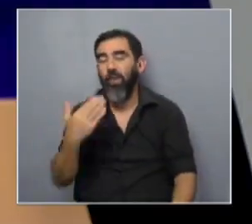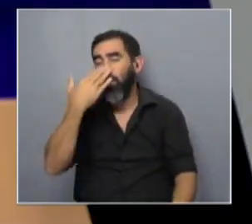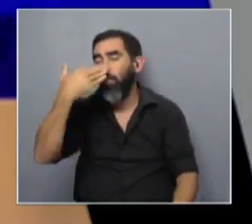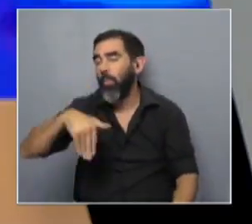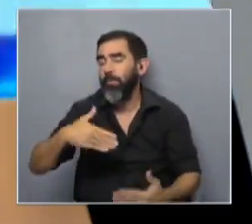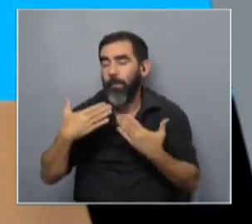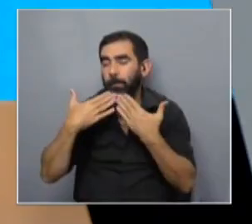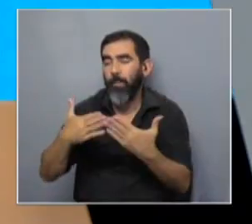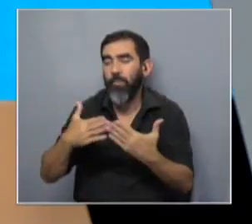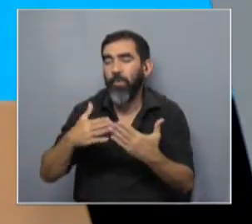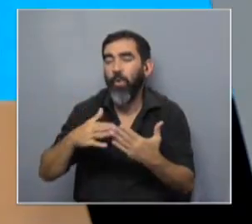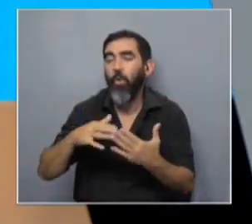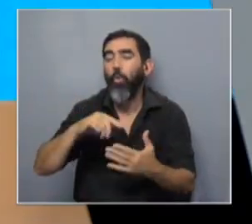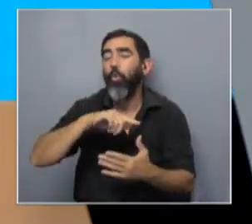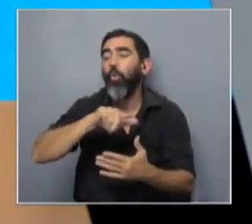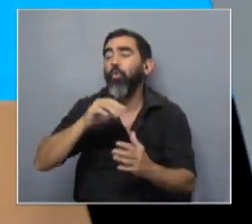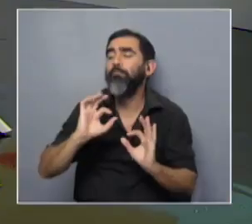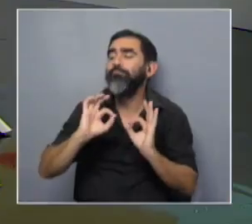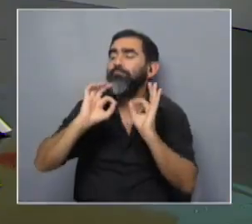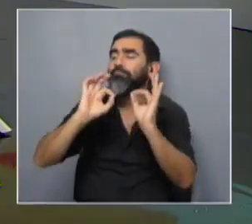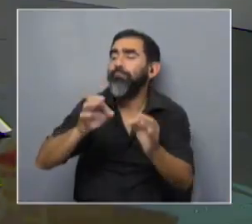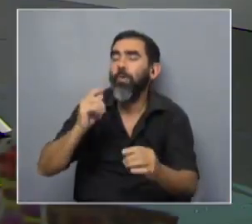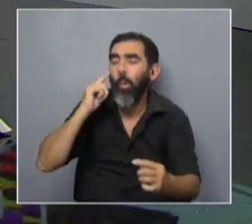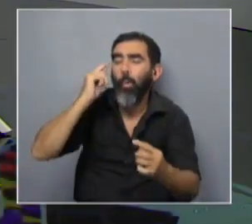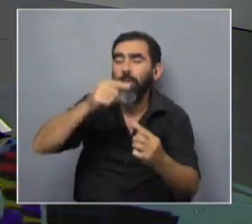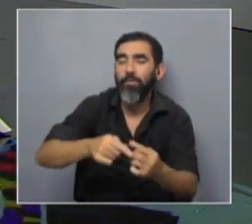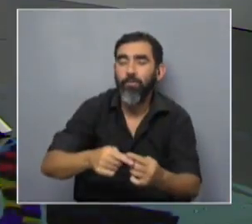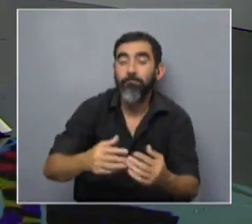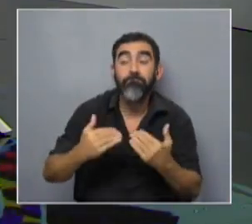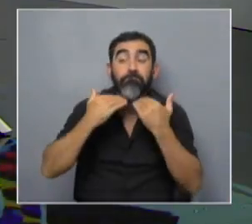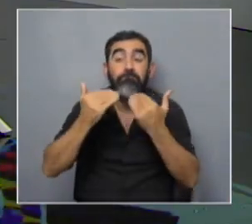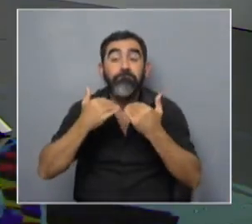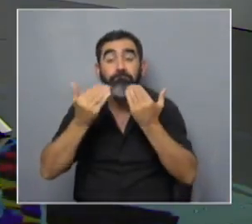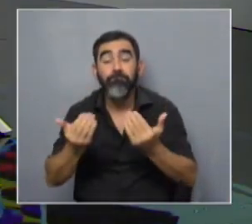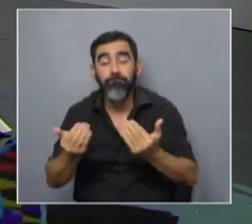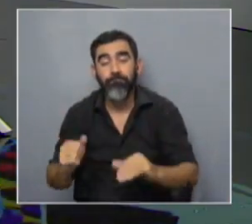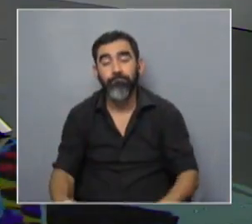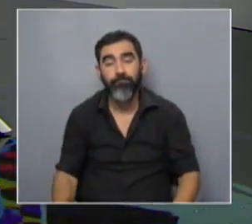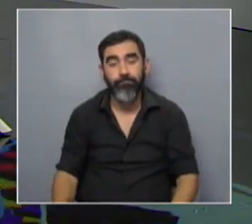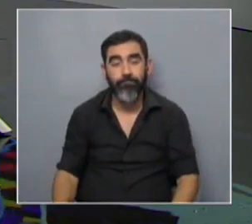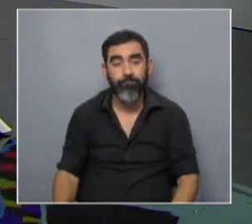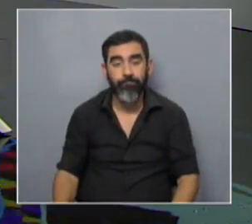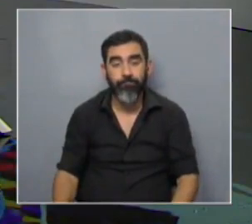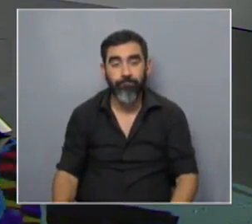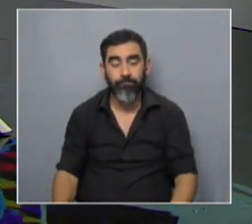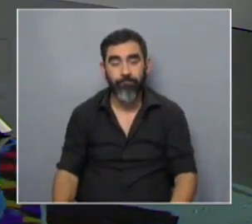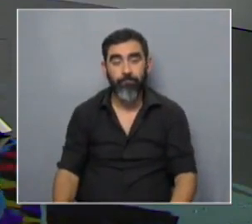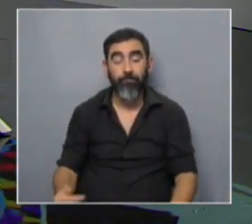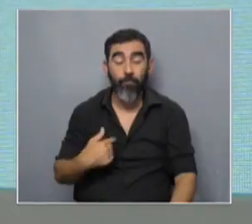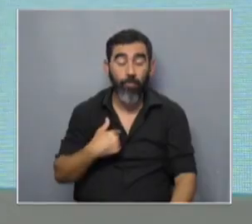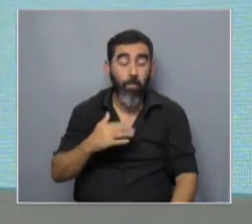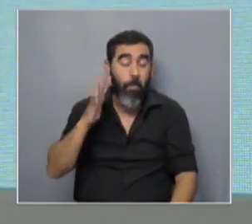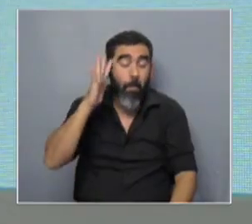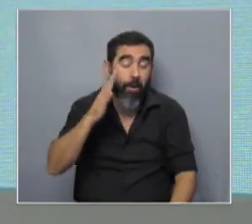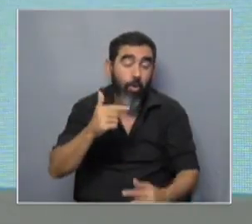cierre ¿a dónde llega esto? no lo sabemos ¿cómo lo ve usted? yo lo veo que lo bueno